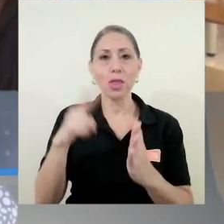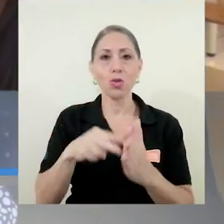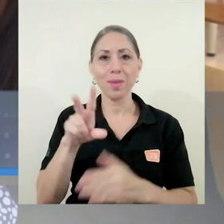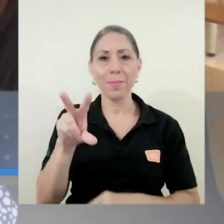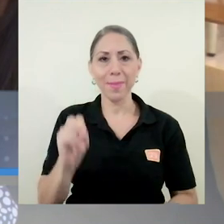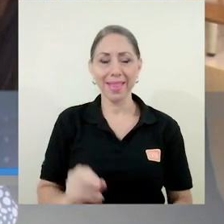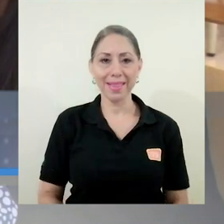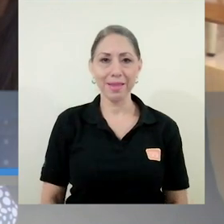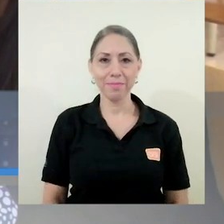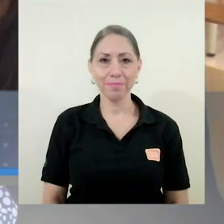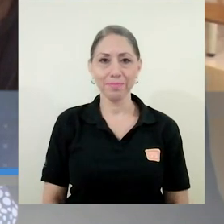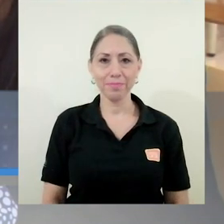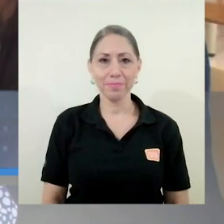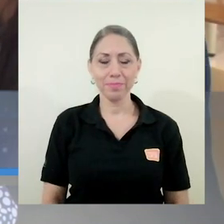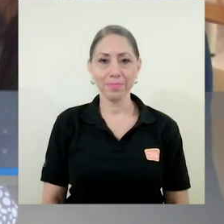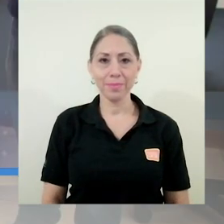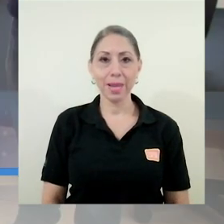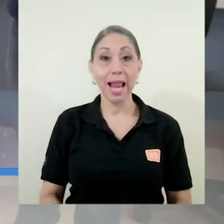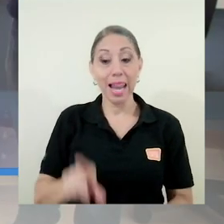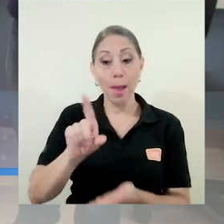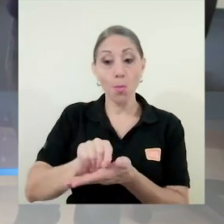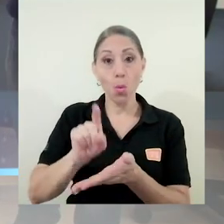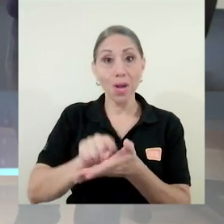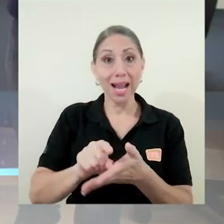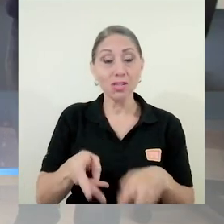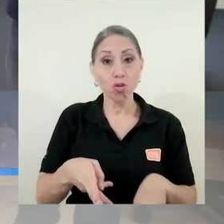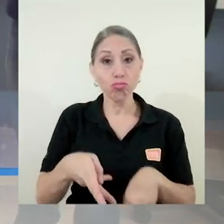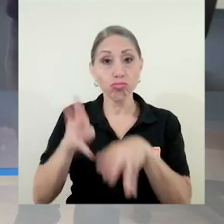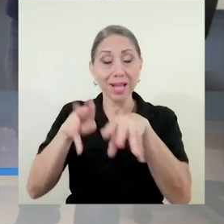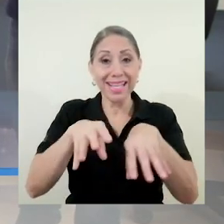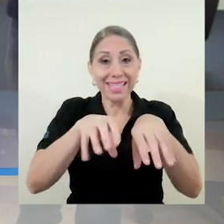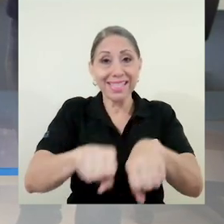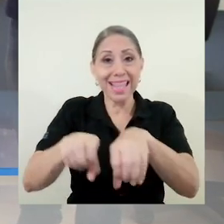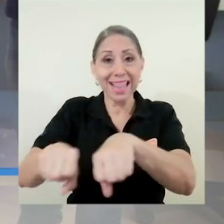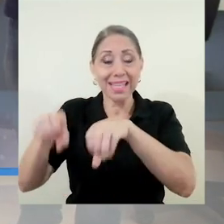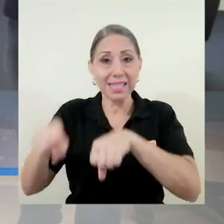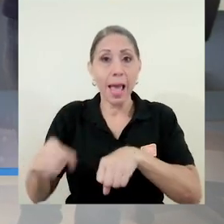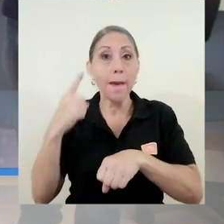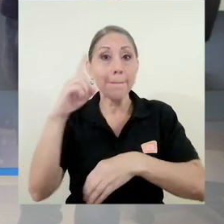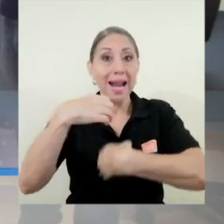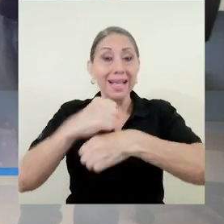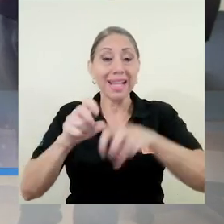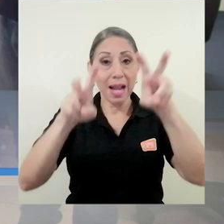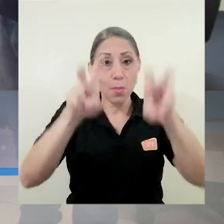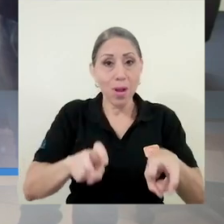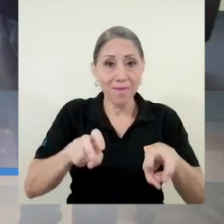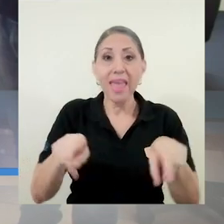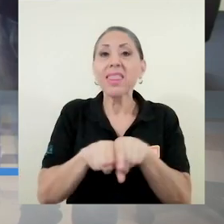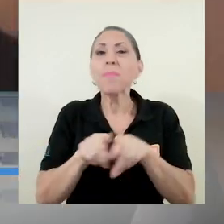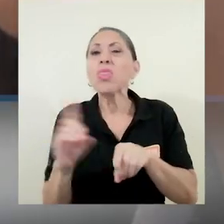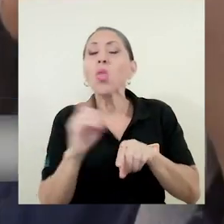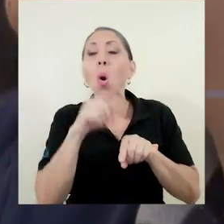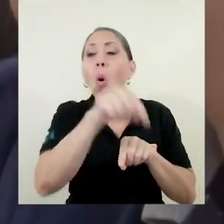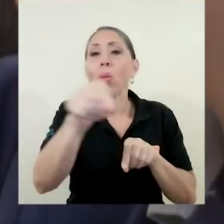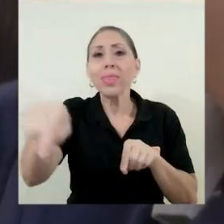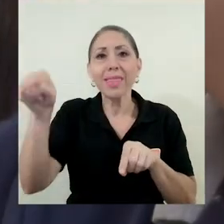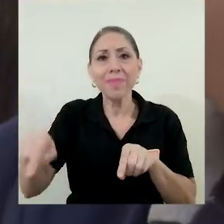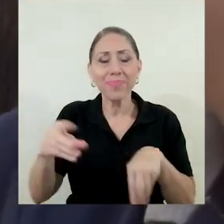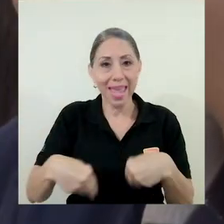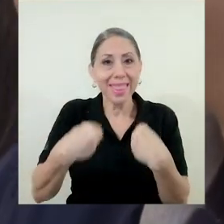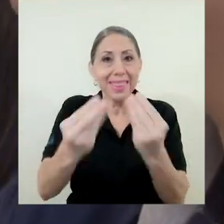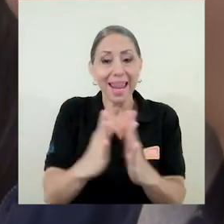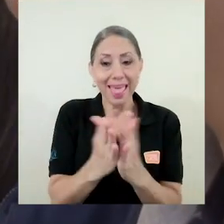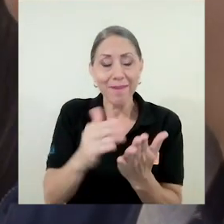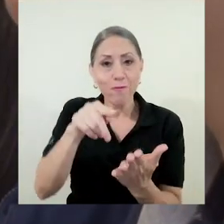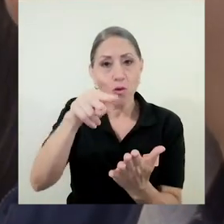de 2020. La publicación de las citas para realizar la prueba, así como las sedes de aplicación, la